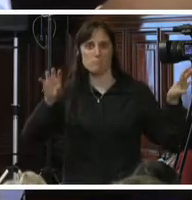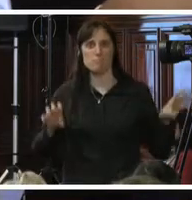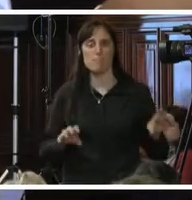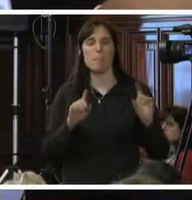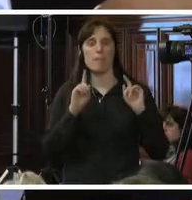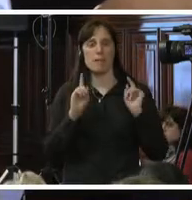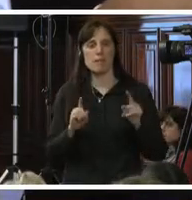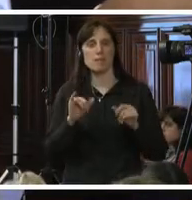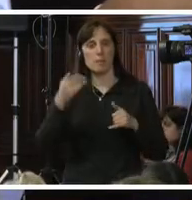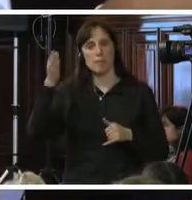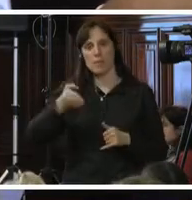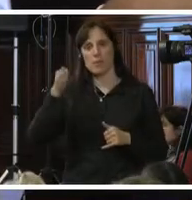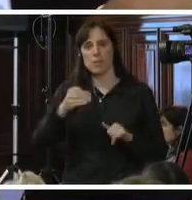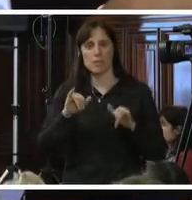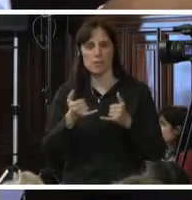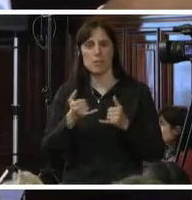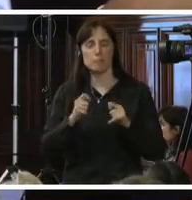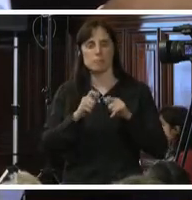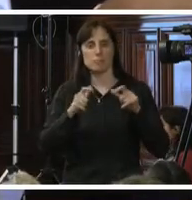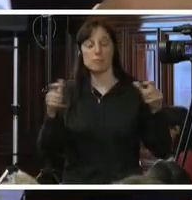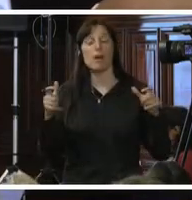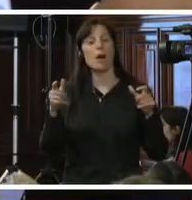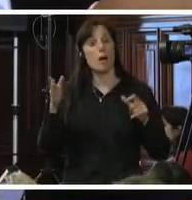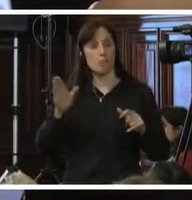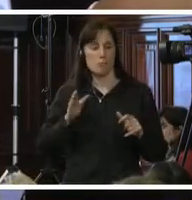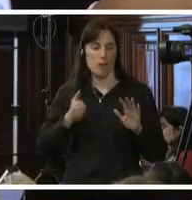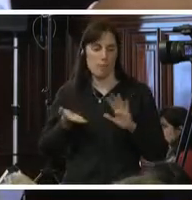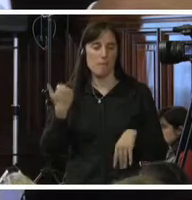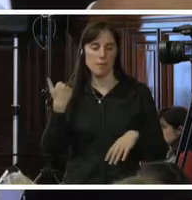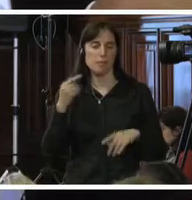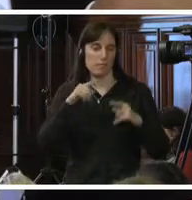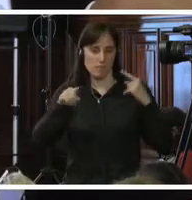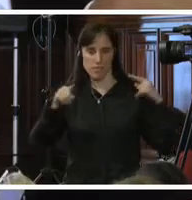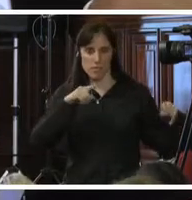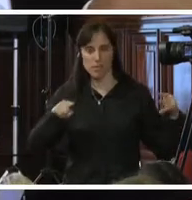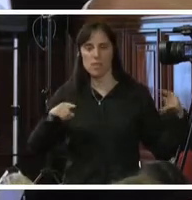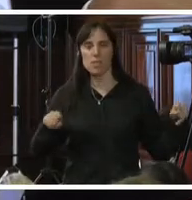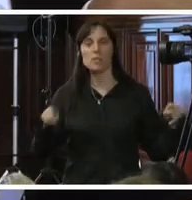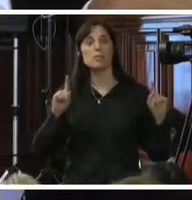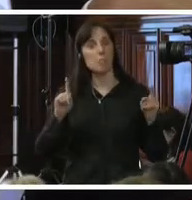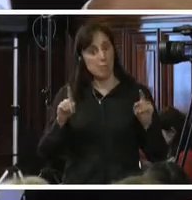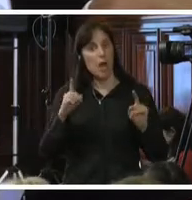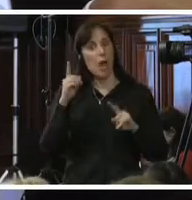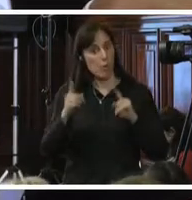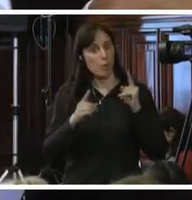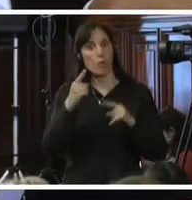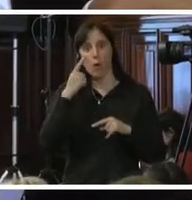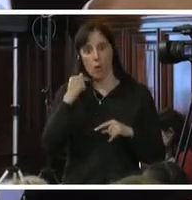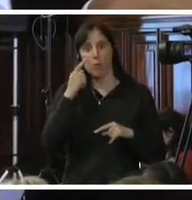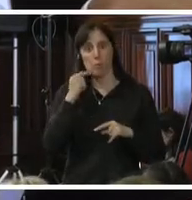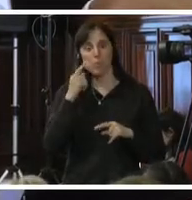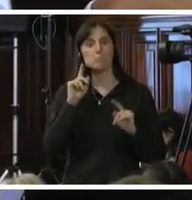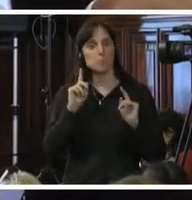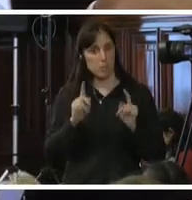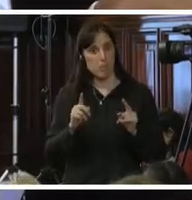aunque el mayor porcentaje de víctimas identificadas siguen siendo mujeres en todas sus diversidades, cada vez más hombres en diferentes etapas del ciclo